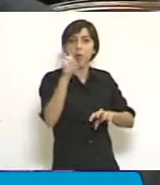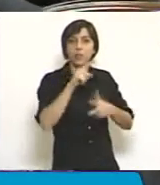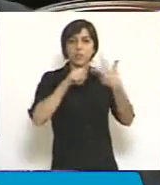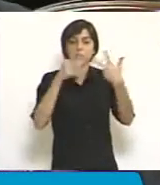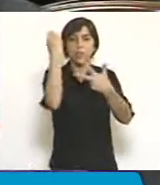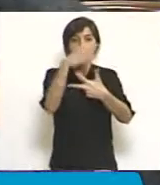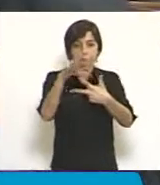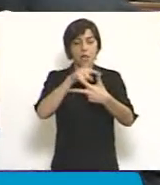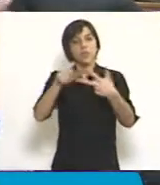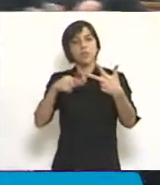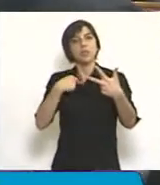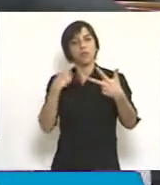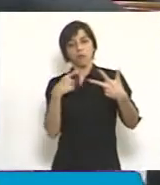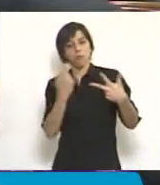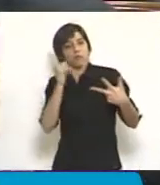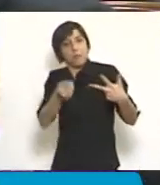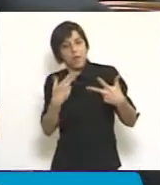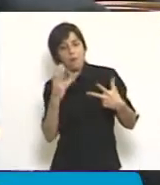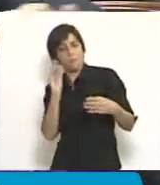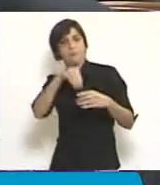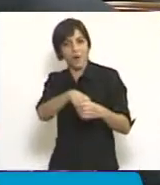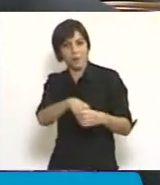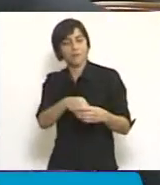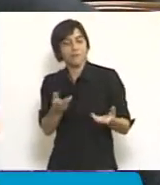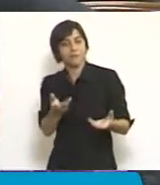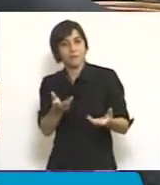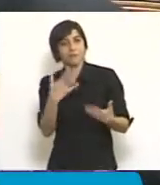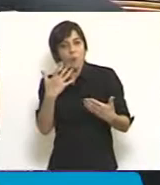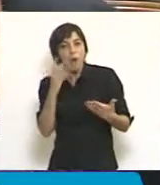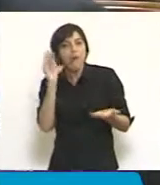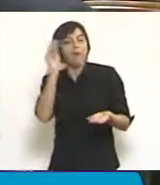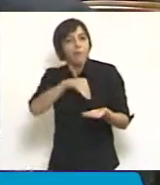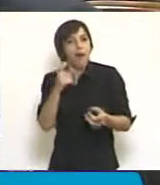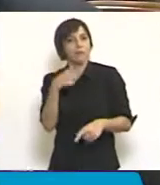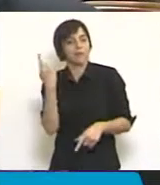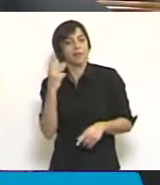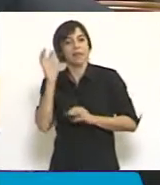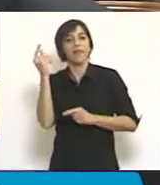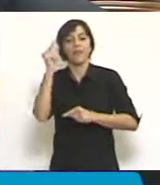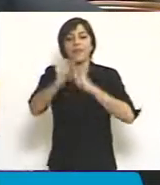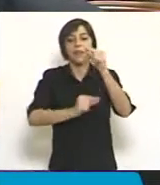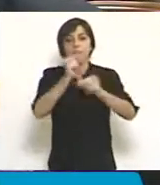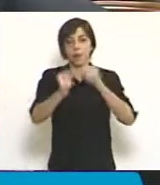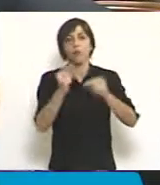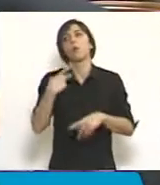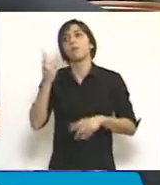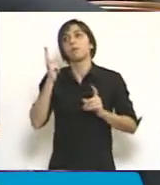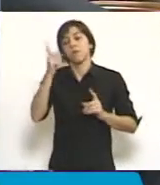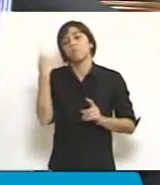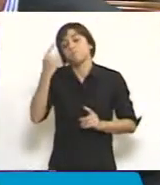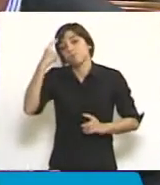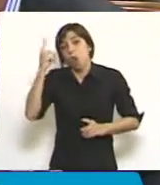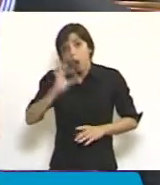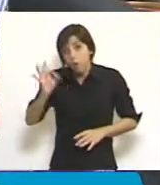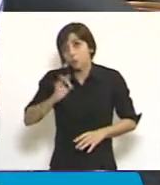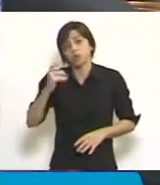al mismo tiempo. Lo sugerimos, sabemos que no va a ser tomado hoy, pero creemos que este Congreso debe fijar la fecha de implementación.